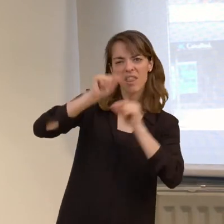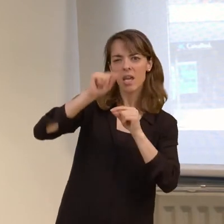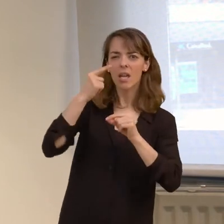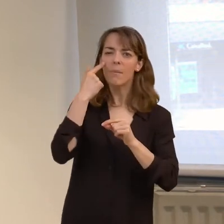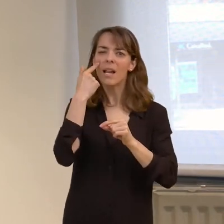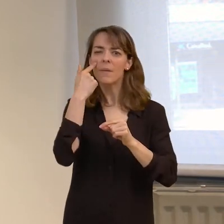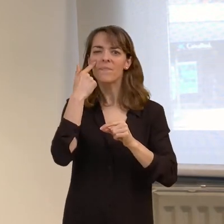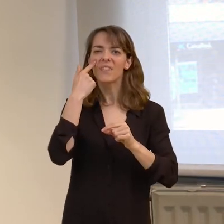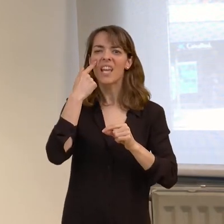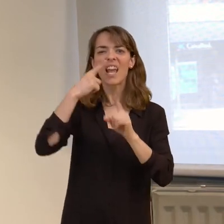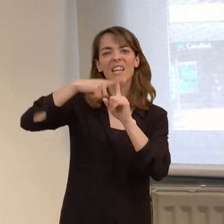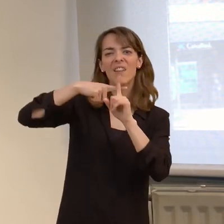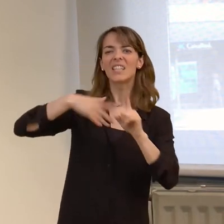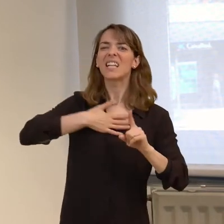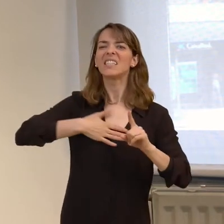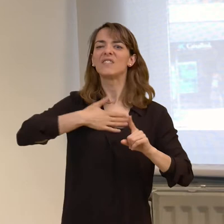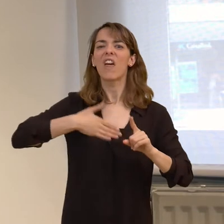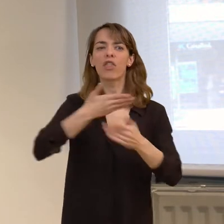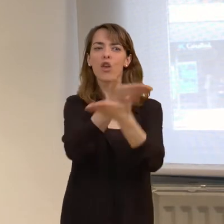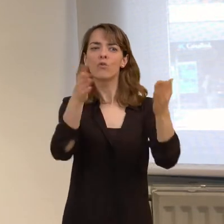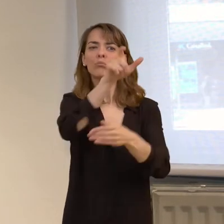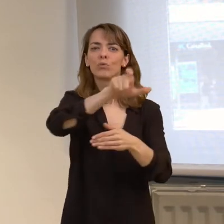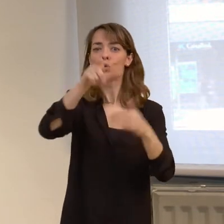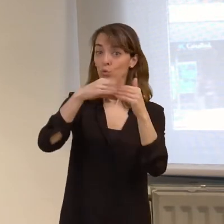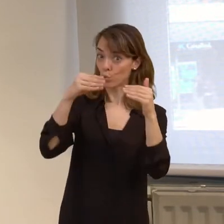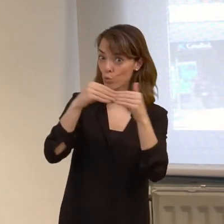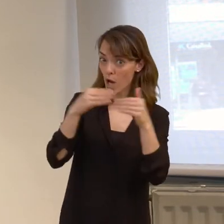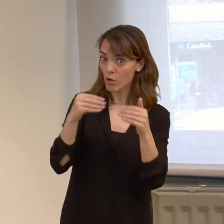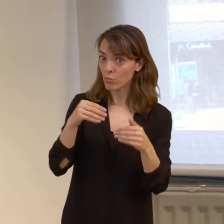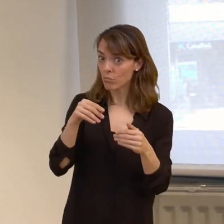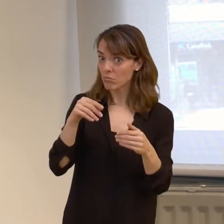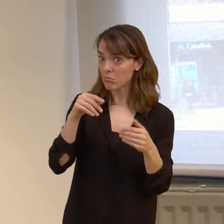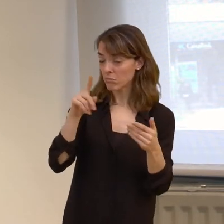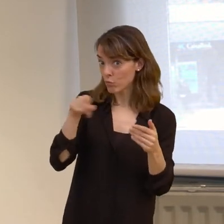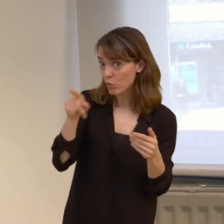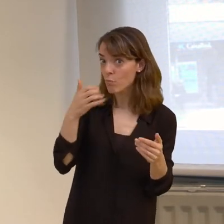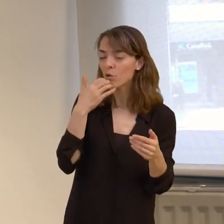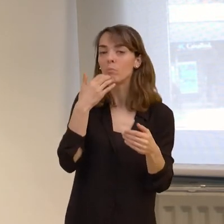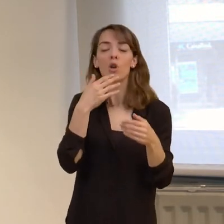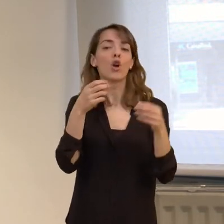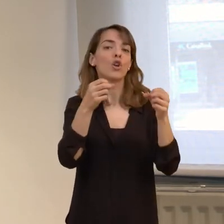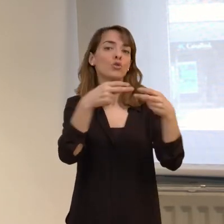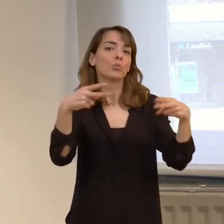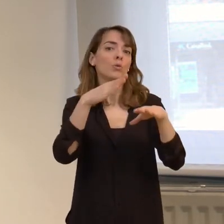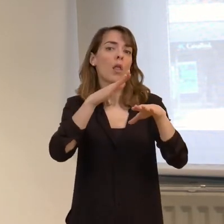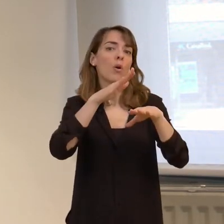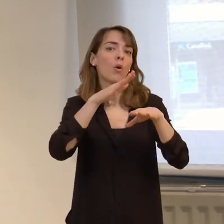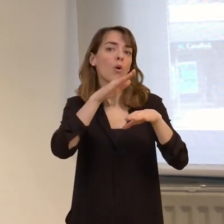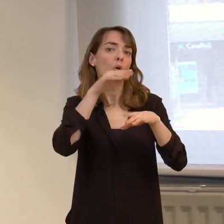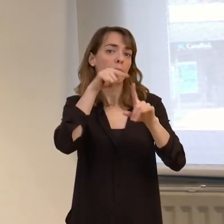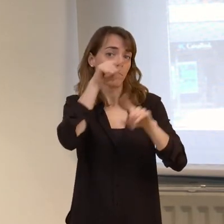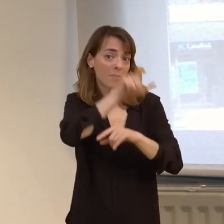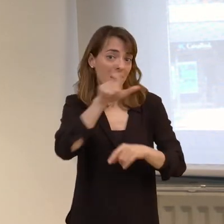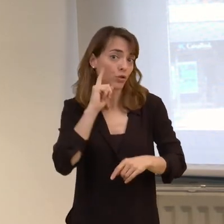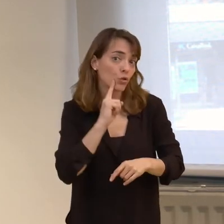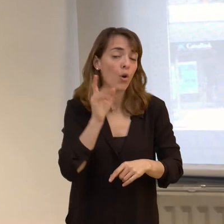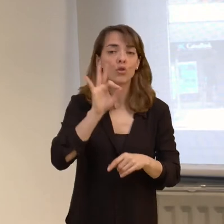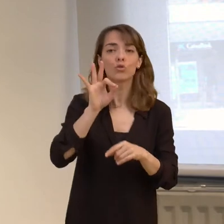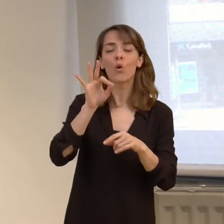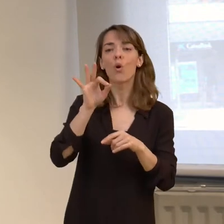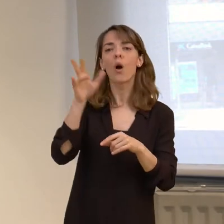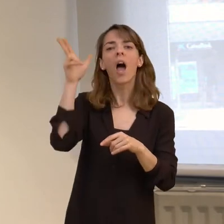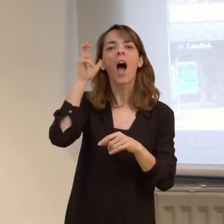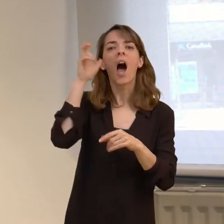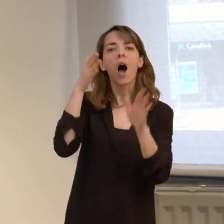la recepción de los propios usuarios del trabajo que realizáis, desde el subtitulado para sordos hasta la audiodescripción. ¿Cómo